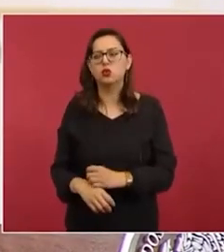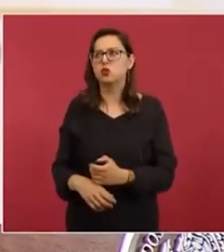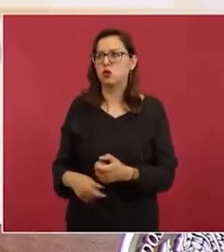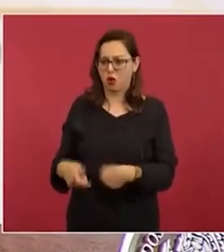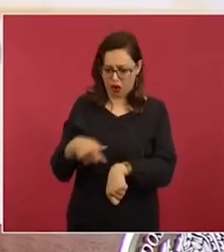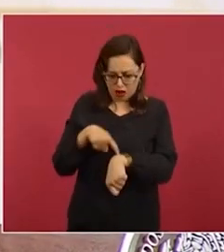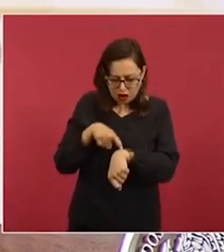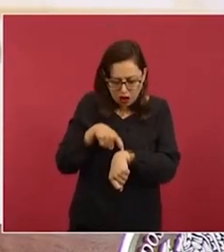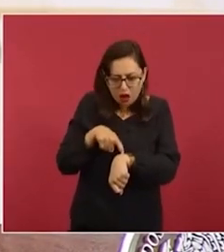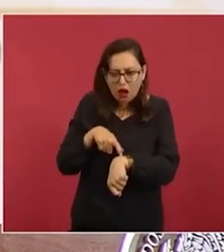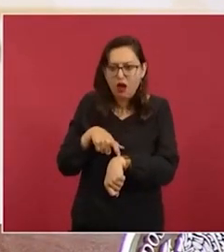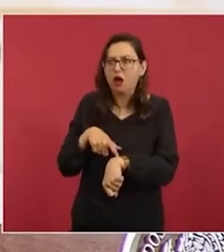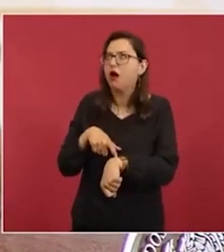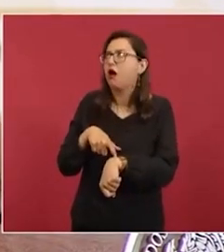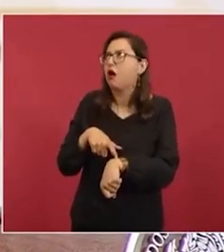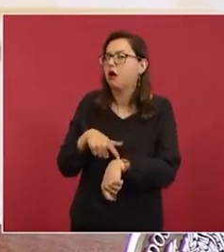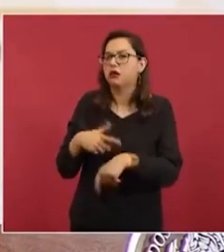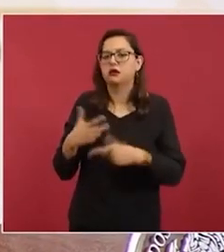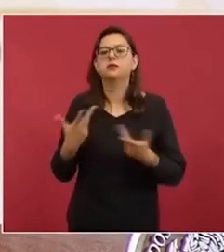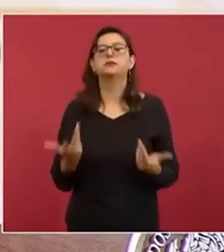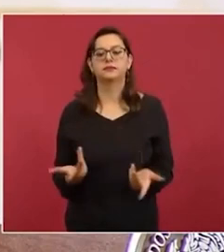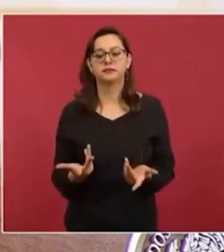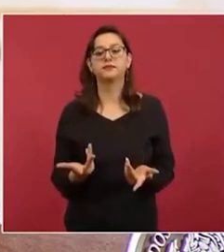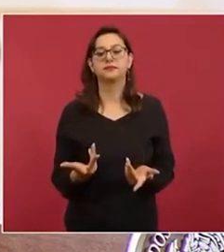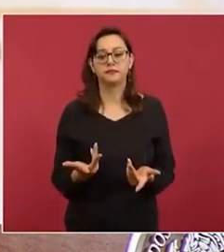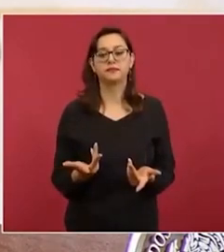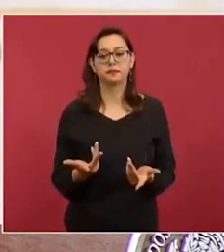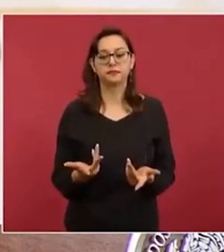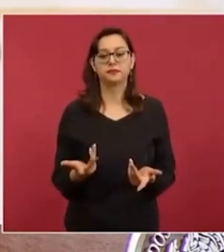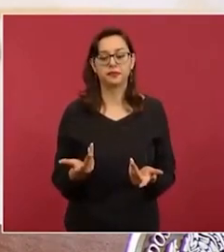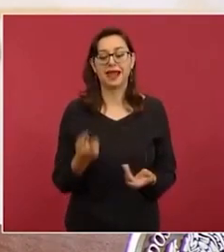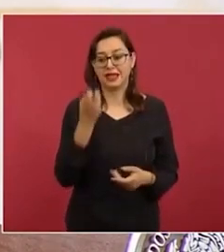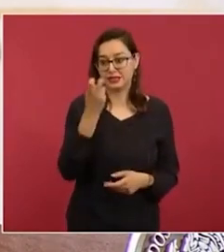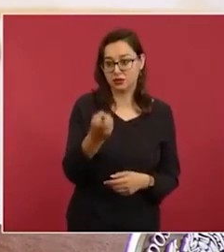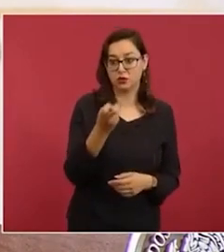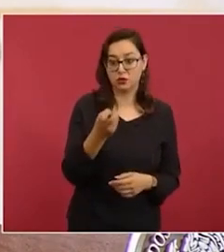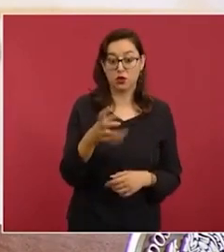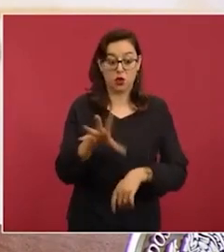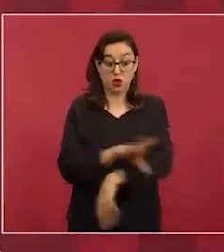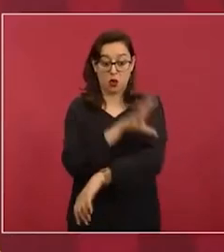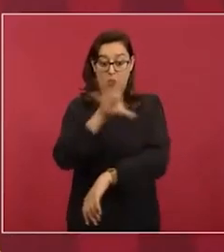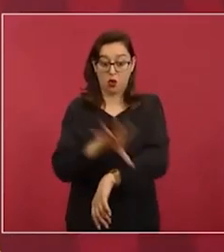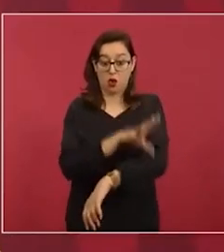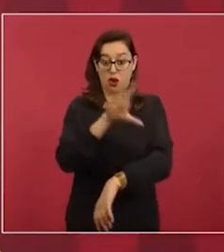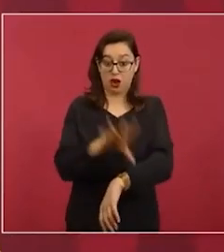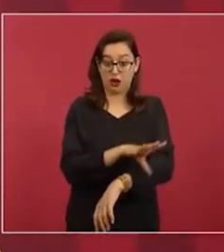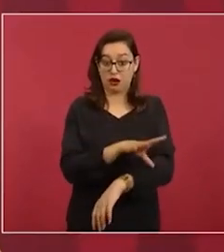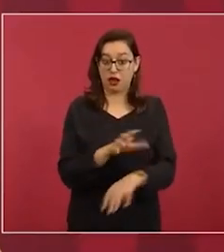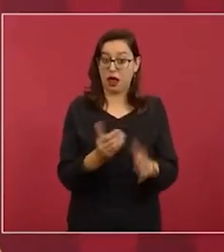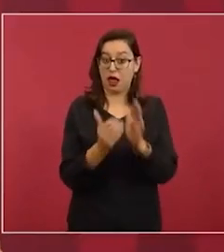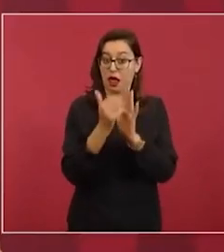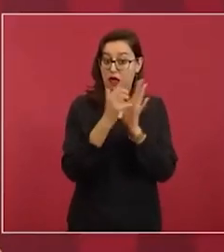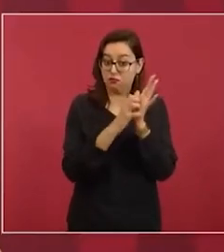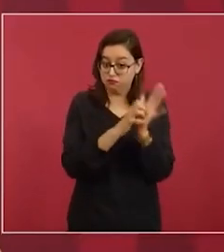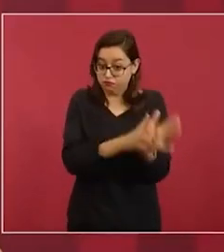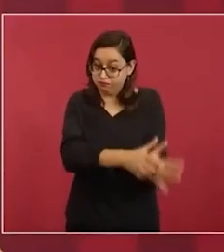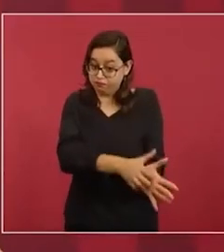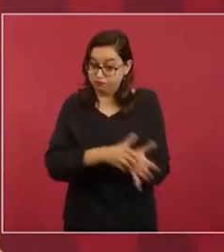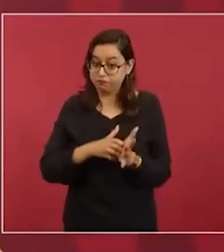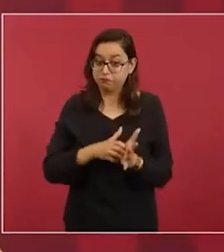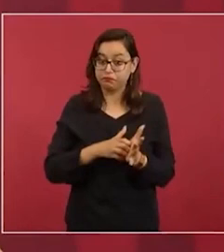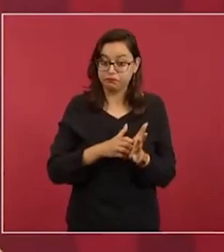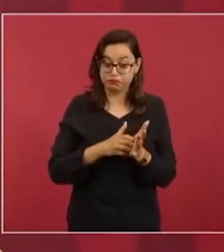porque estamos haciendo un análisis si hay ahorros de energía y estamos